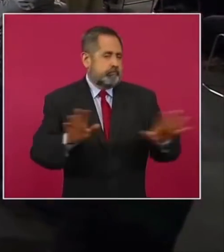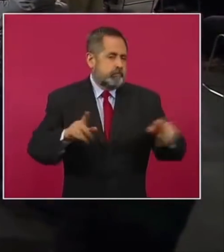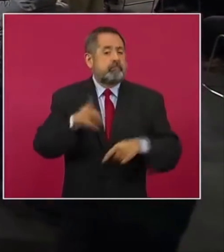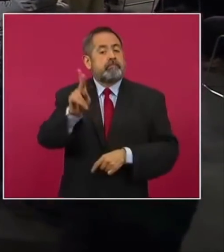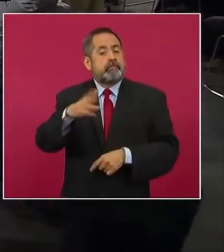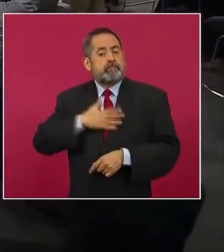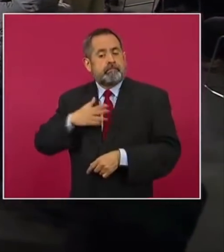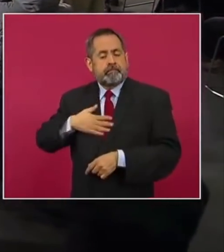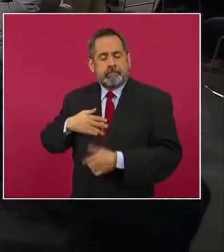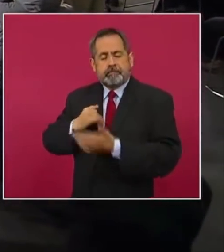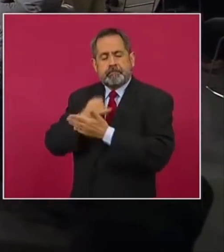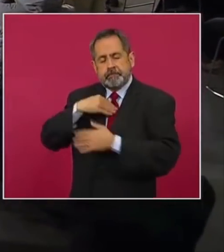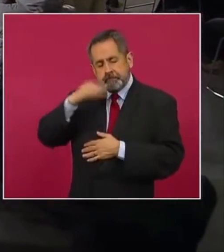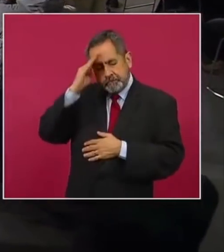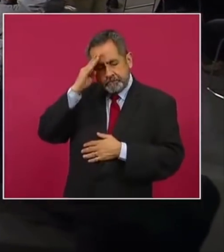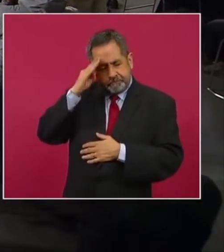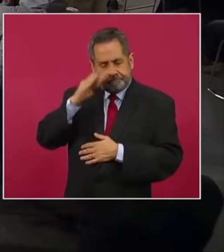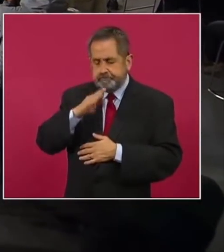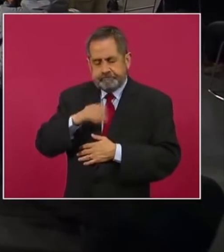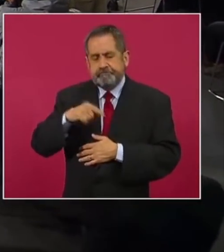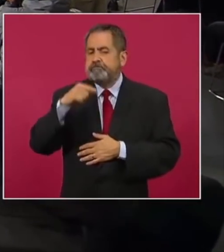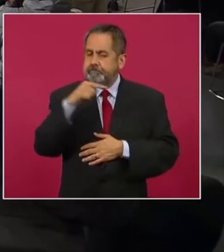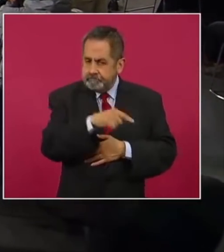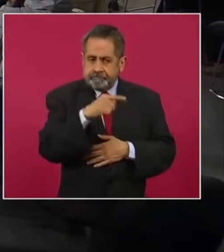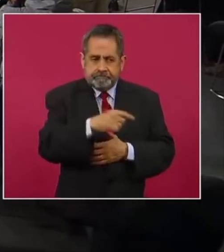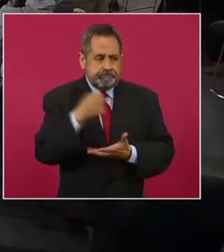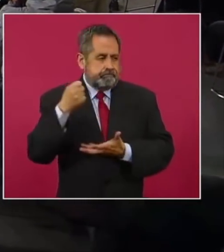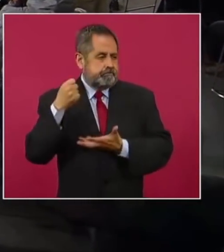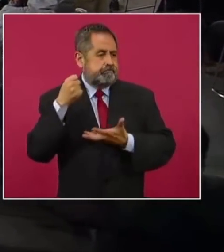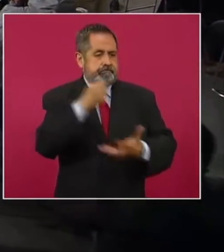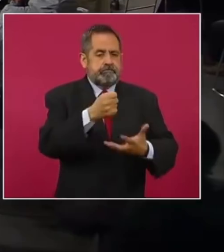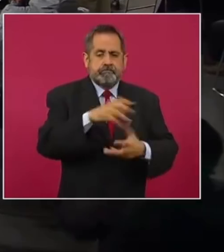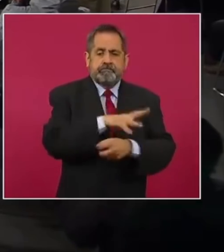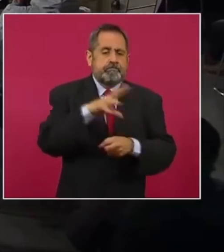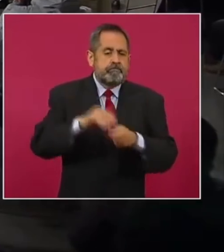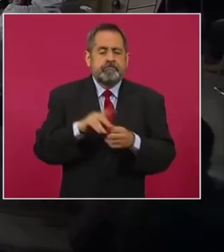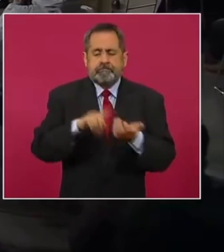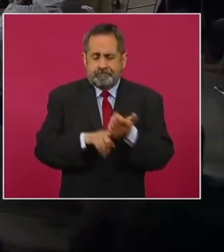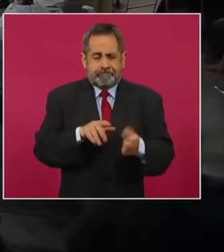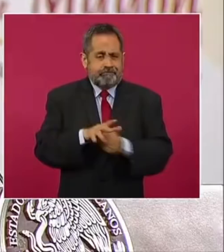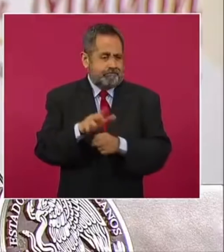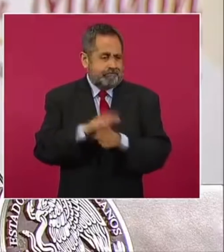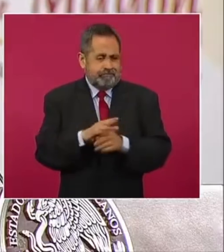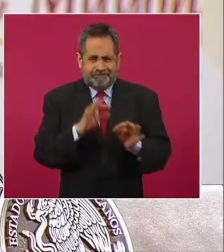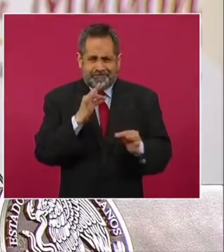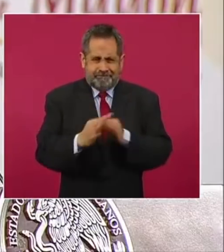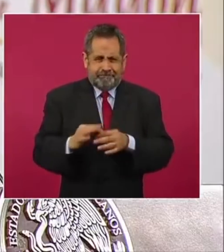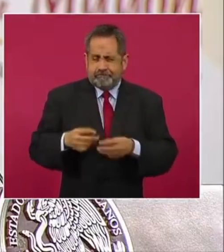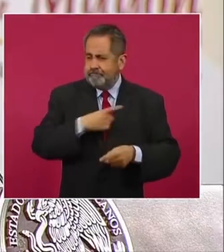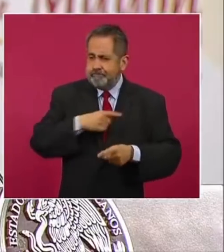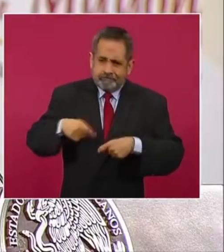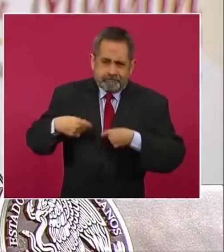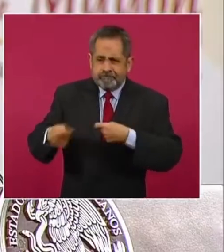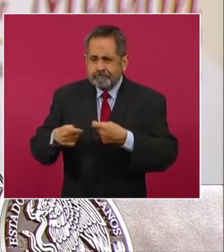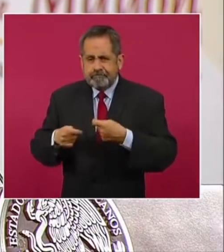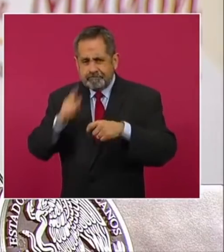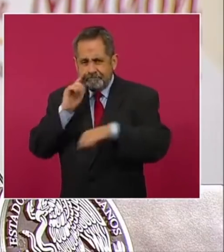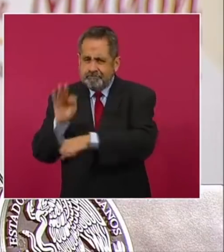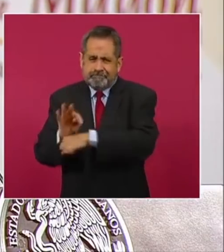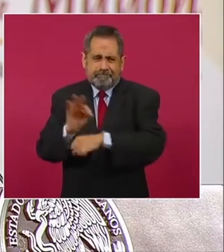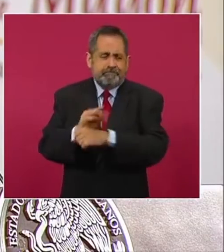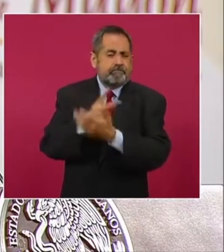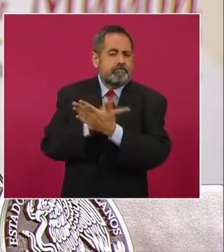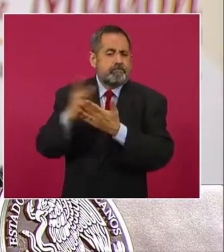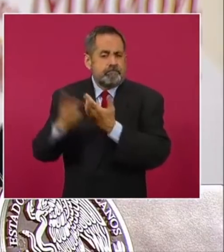sostenemos que el presupuesto público de la federación pues está muy comprometido, hay que garantizar los